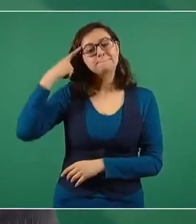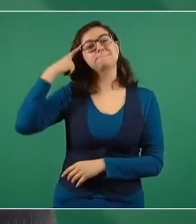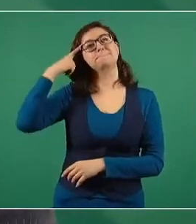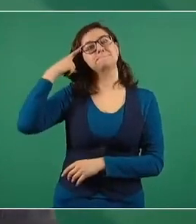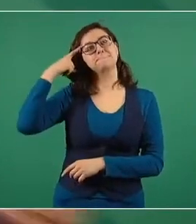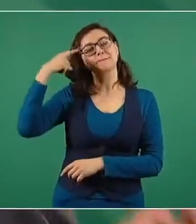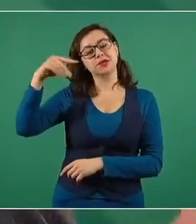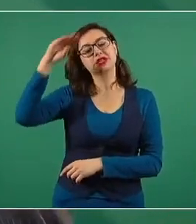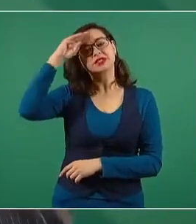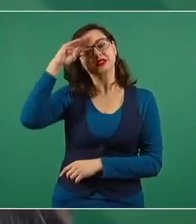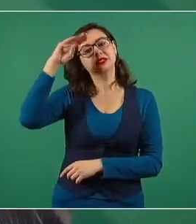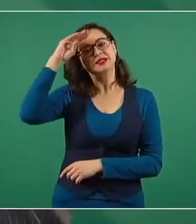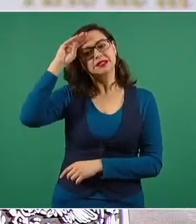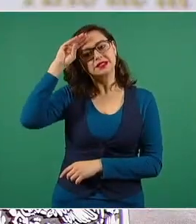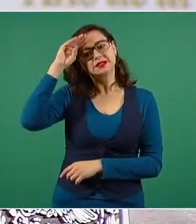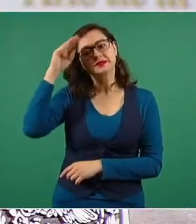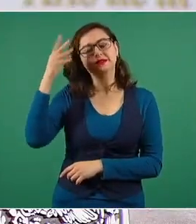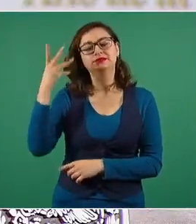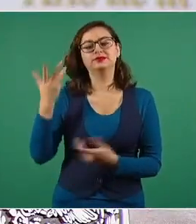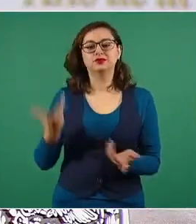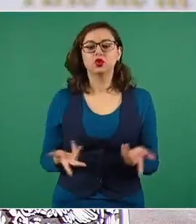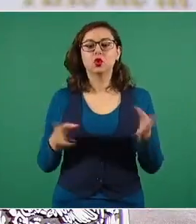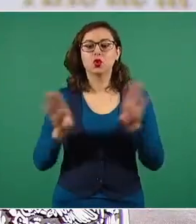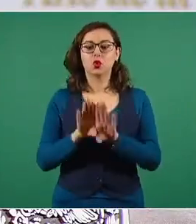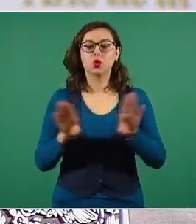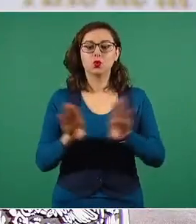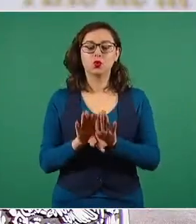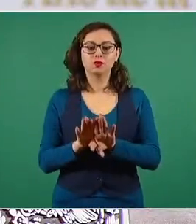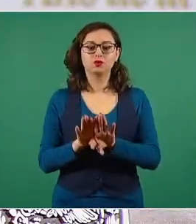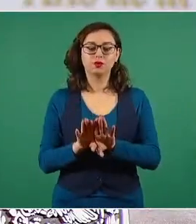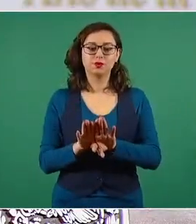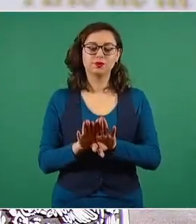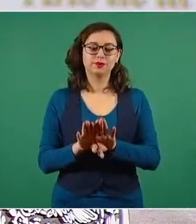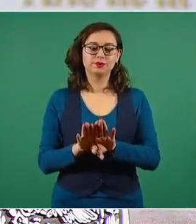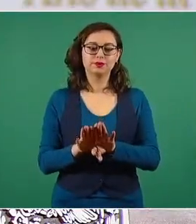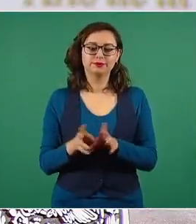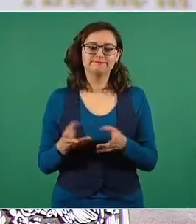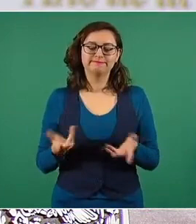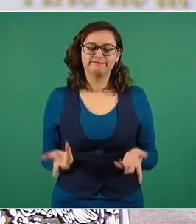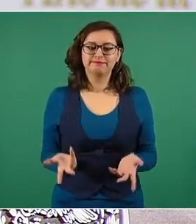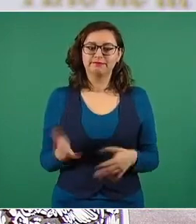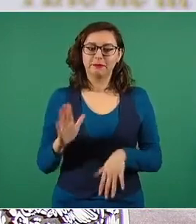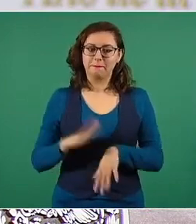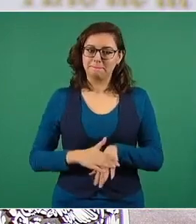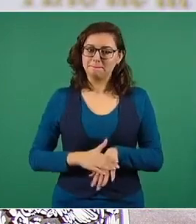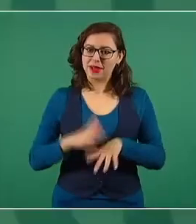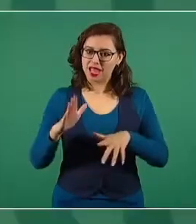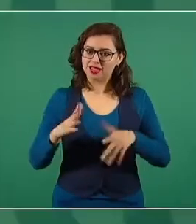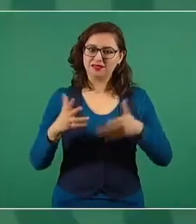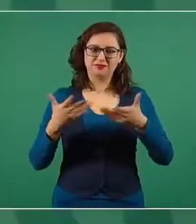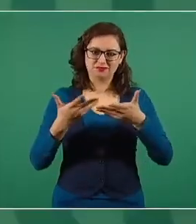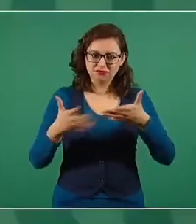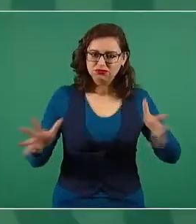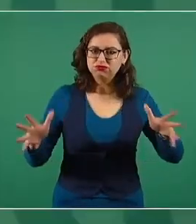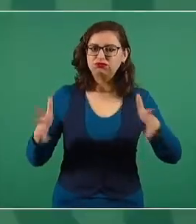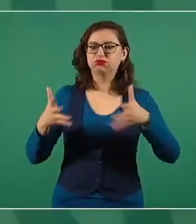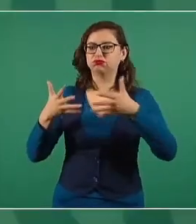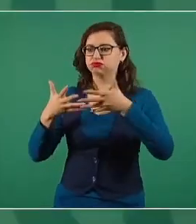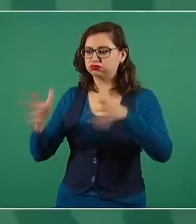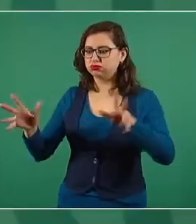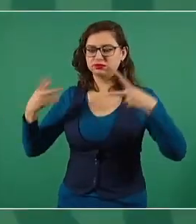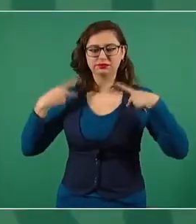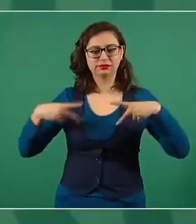y abrir espacios de participación ciudadana